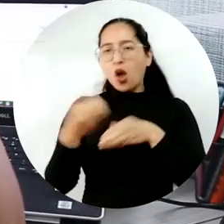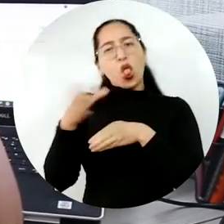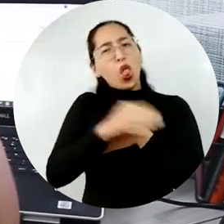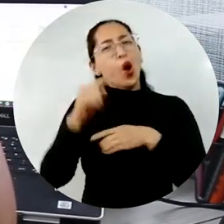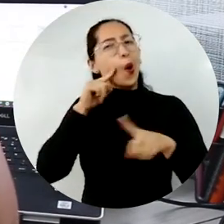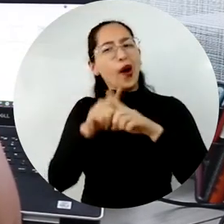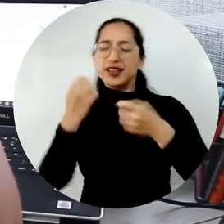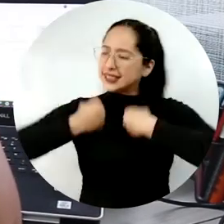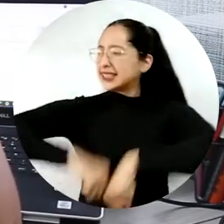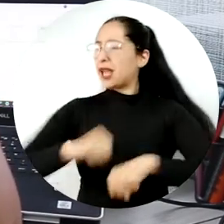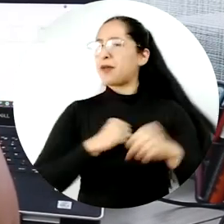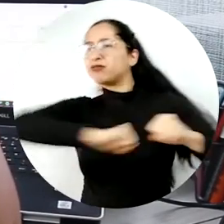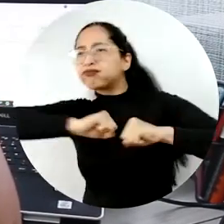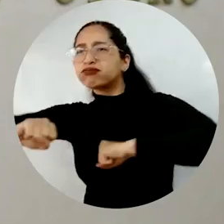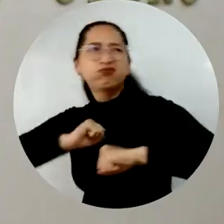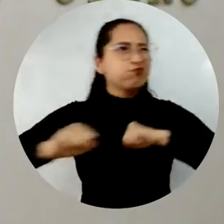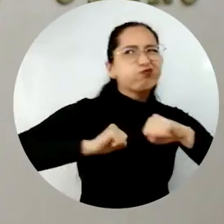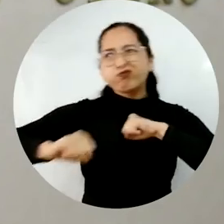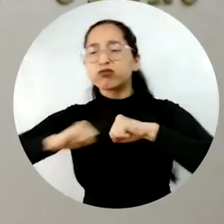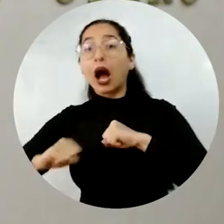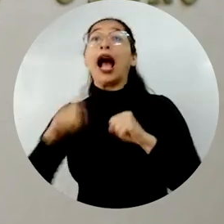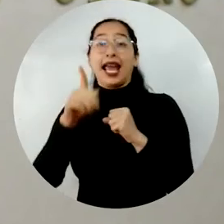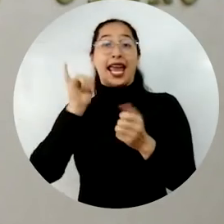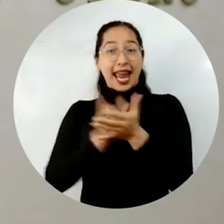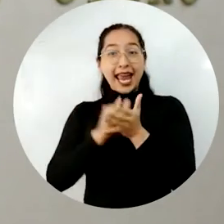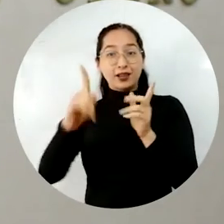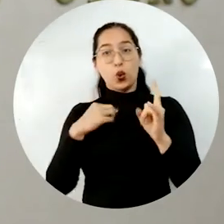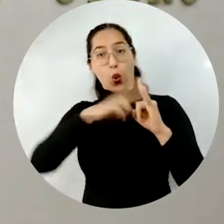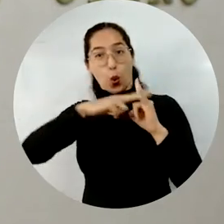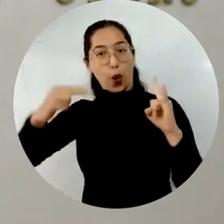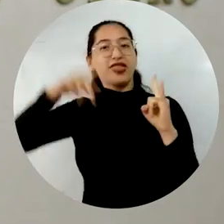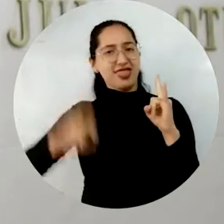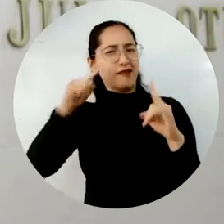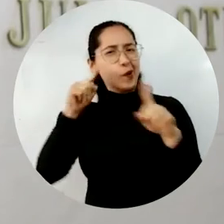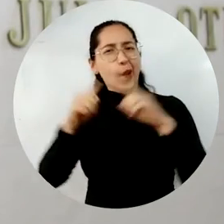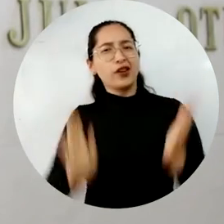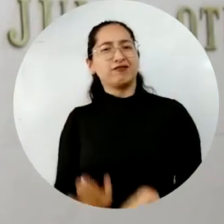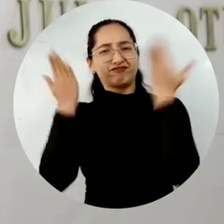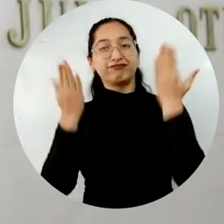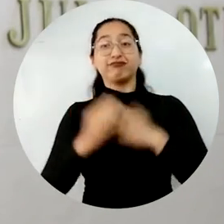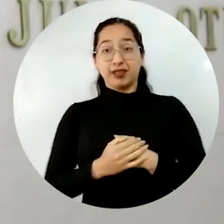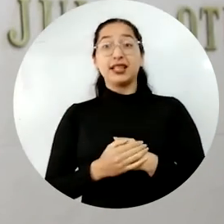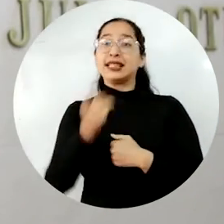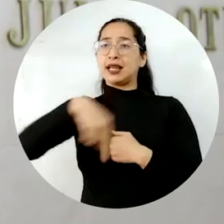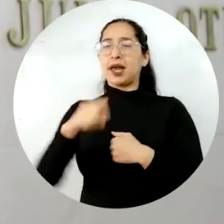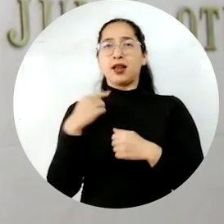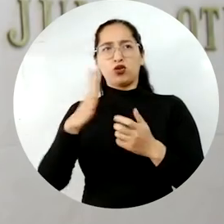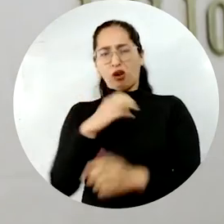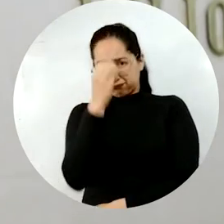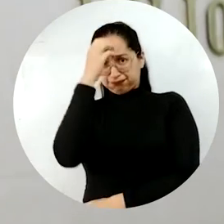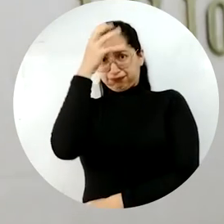las cosas de la mejor forma, siempre se está gestionando. Entonces, es una universidad que merece eso y mucho más. La universidad ya necesitaba ese